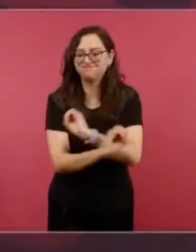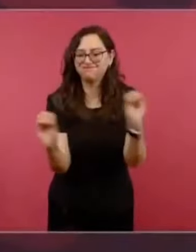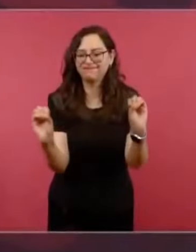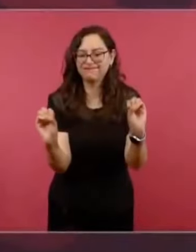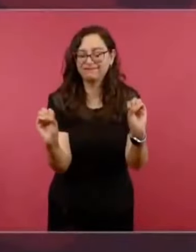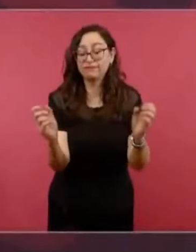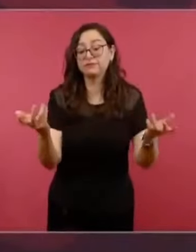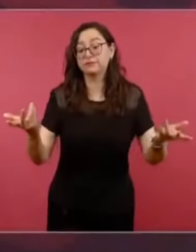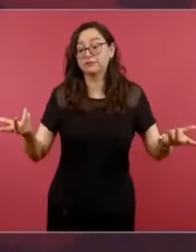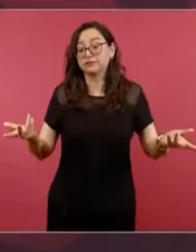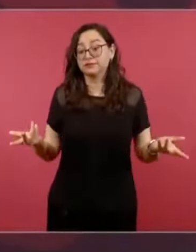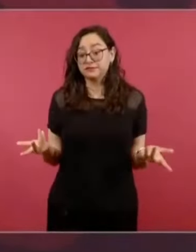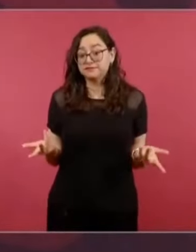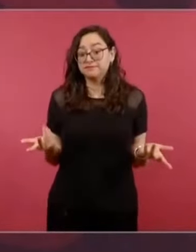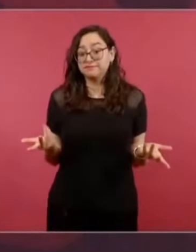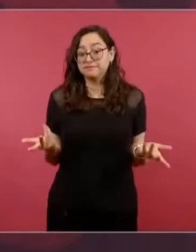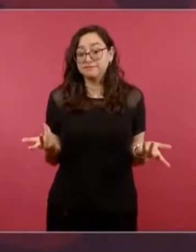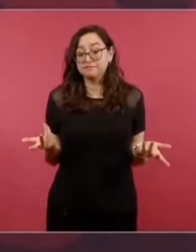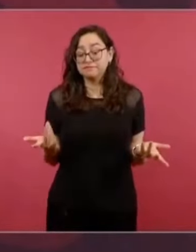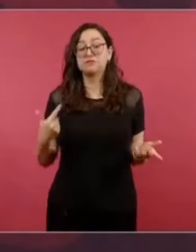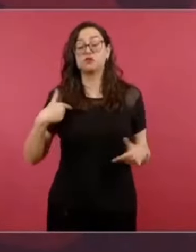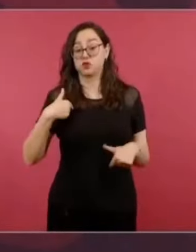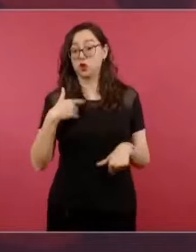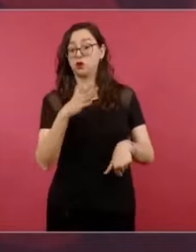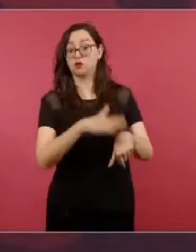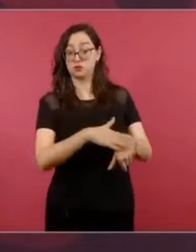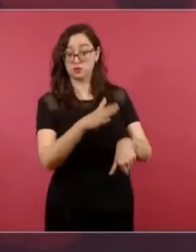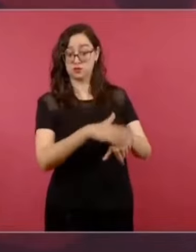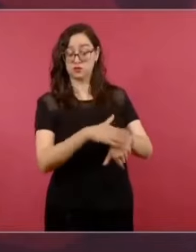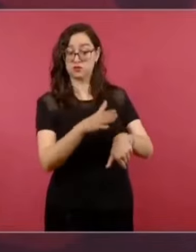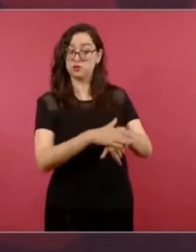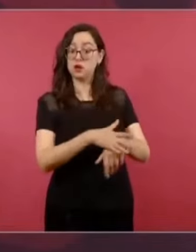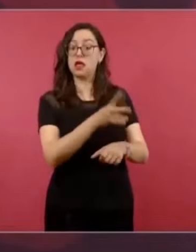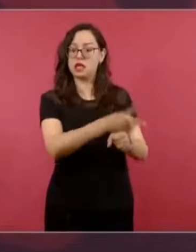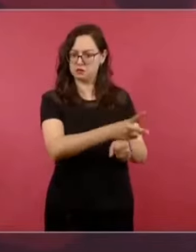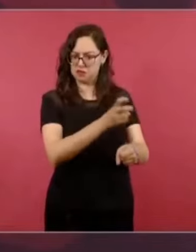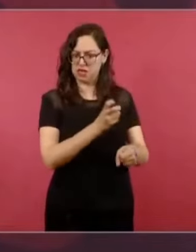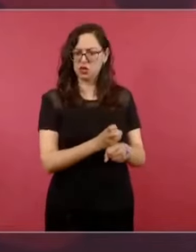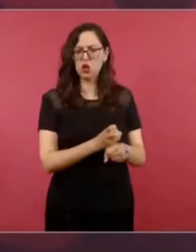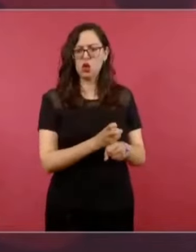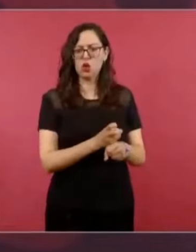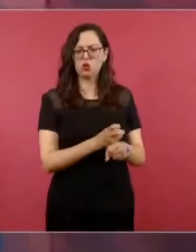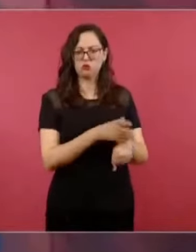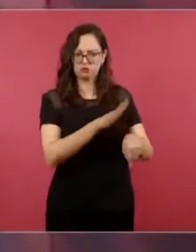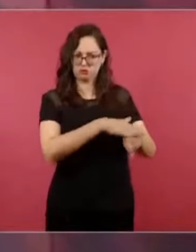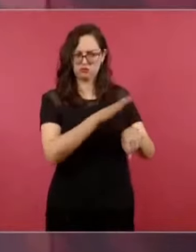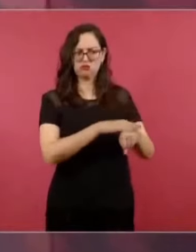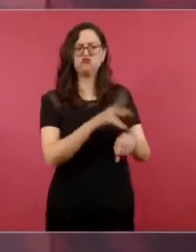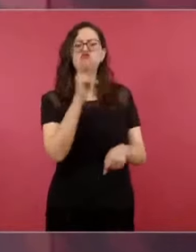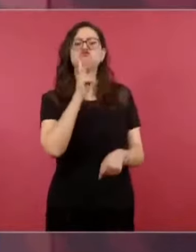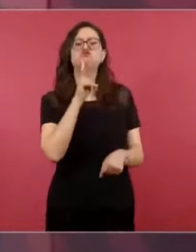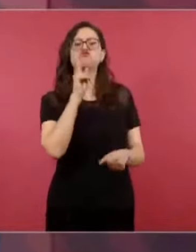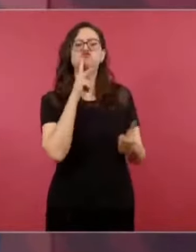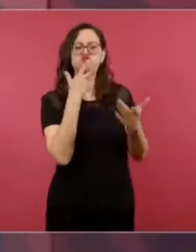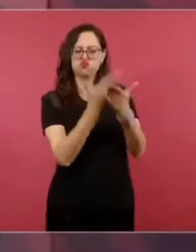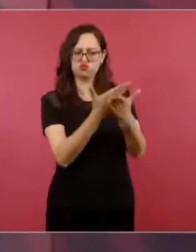Y los convoco, los emplazo a que presenten pruebas,